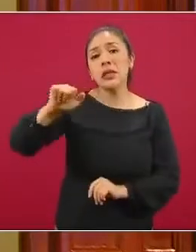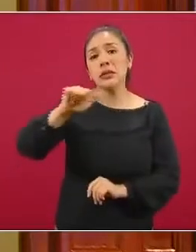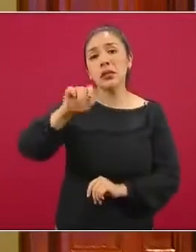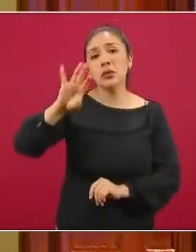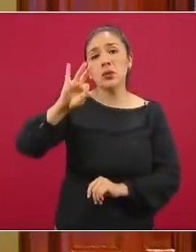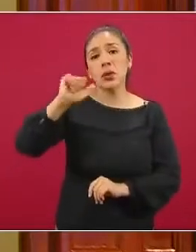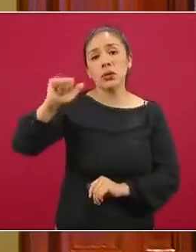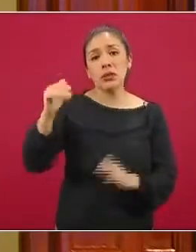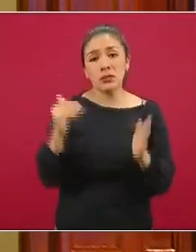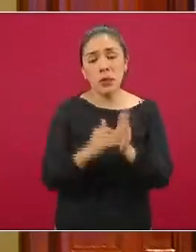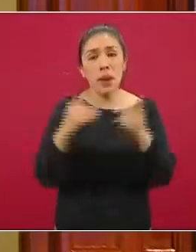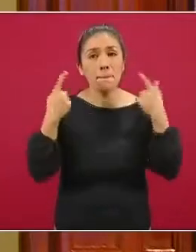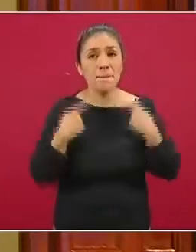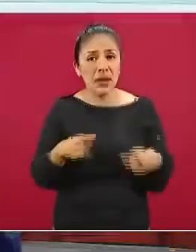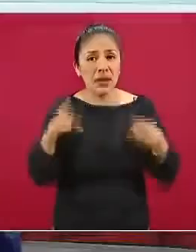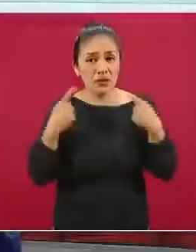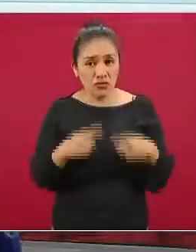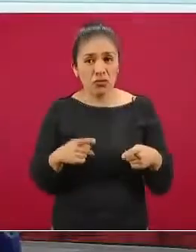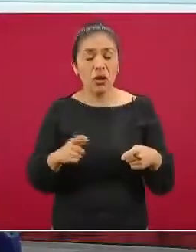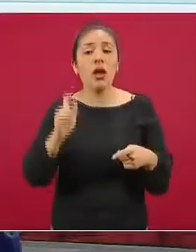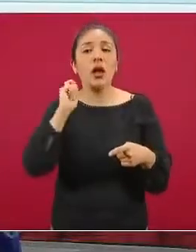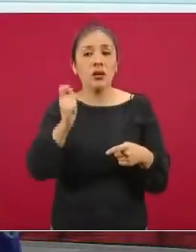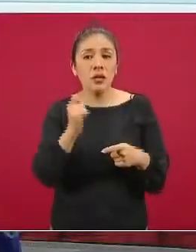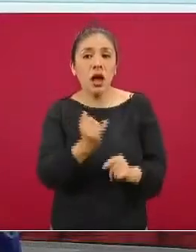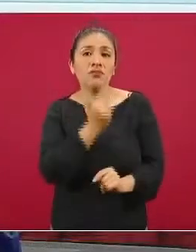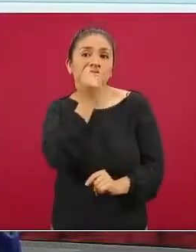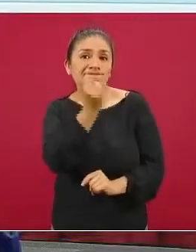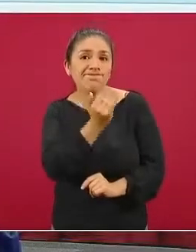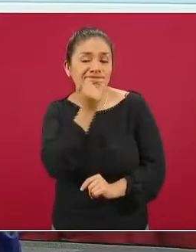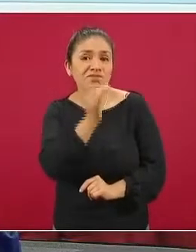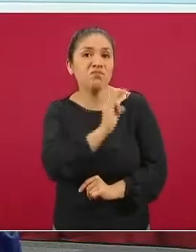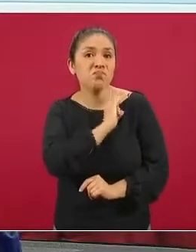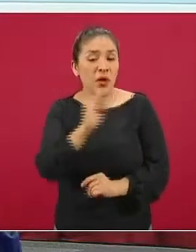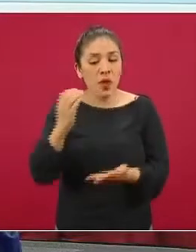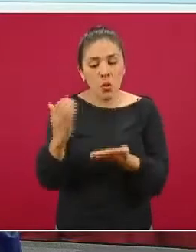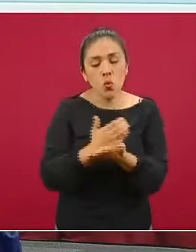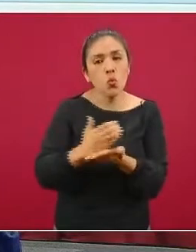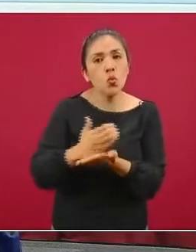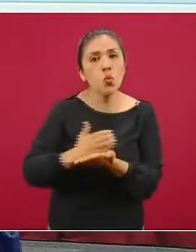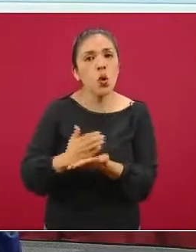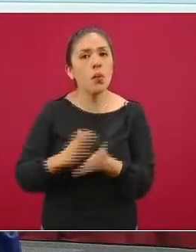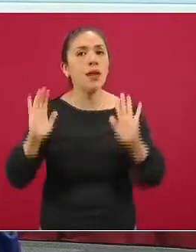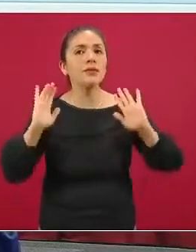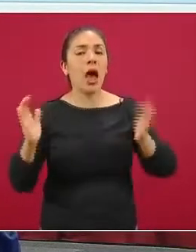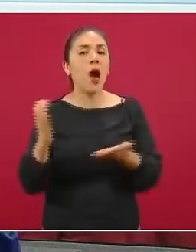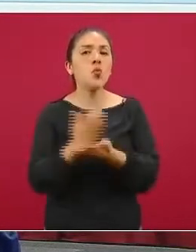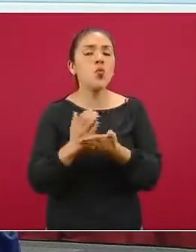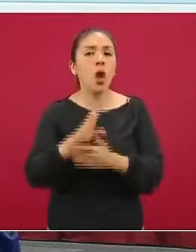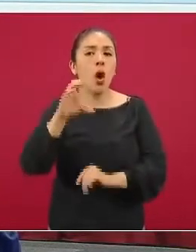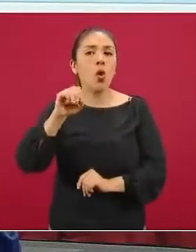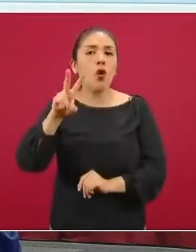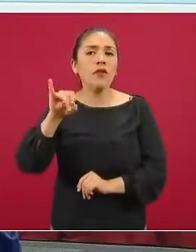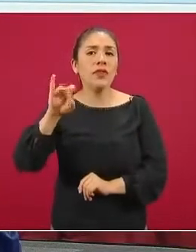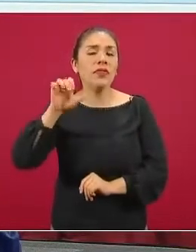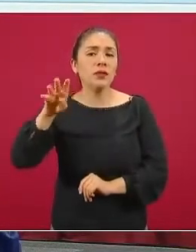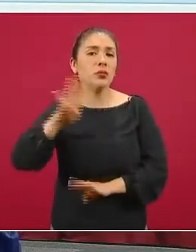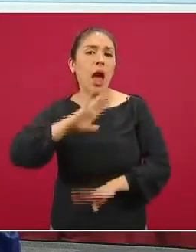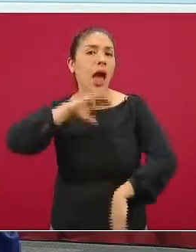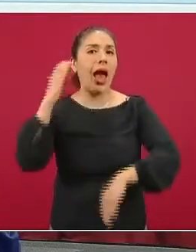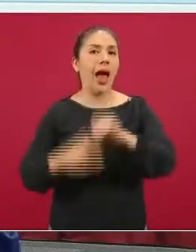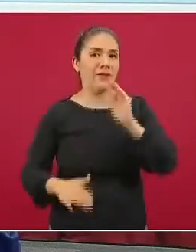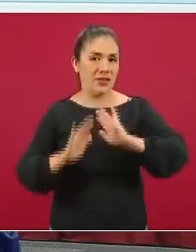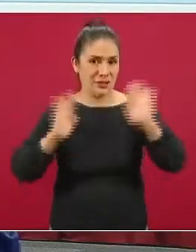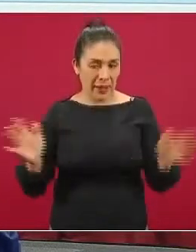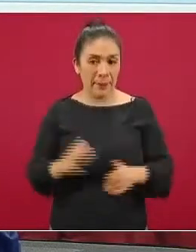cuarenta y seis mil personas que también se estiman son casos ya recuperados de COVID-19 en México.